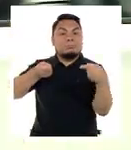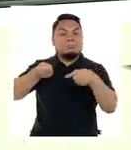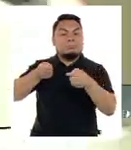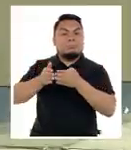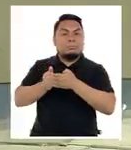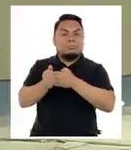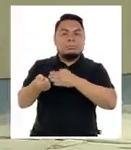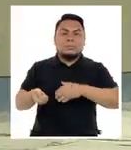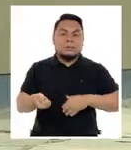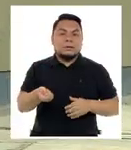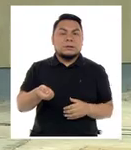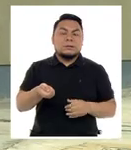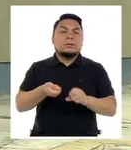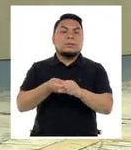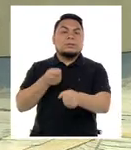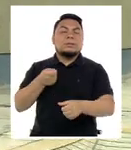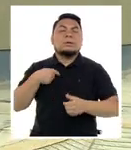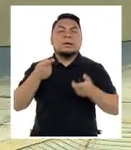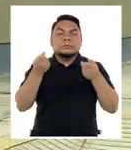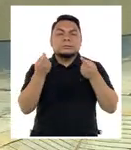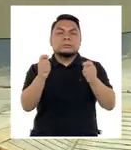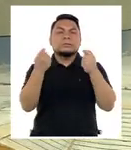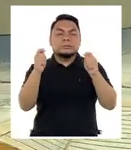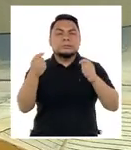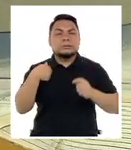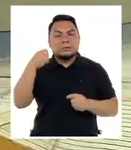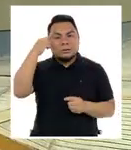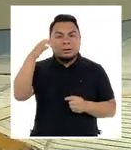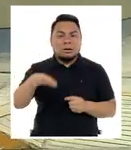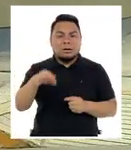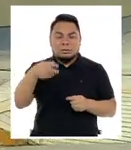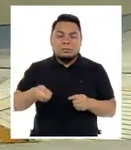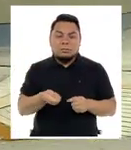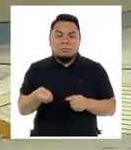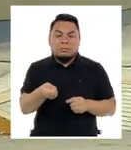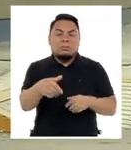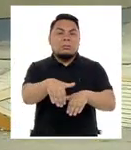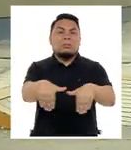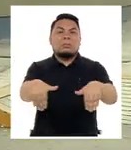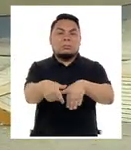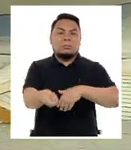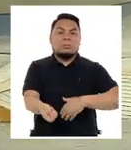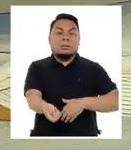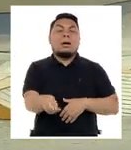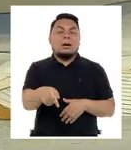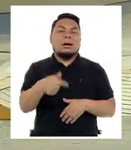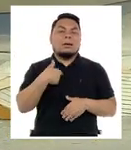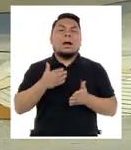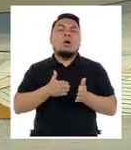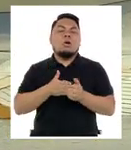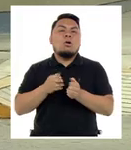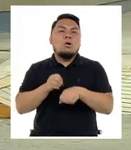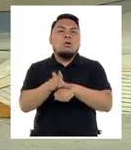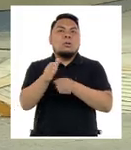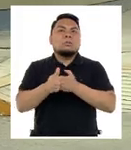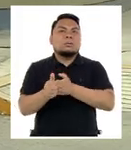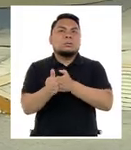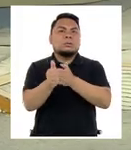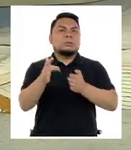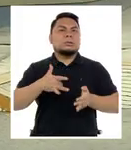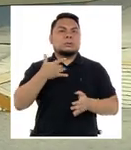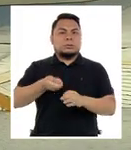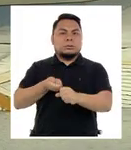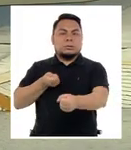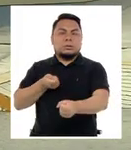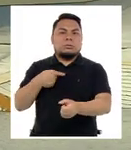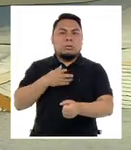y trato de encontrar este borde de la vereda, que me sirve como referencia para orientarme y